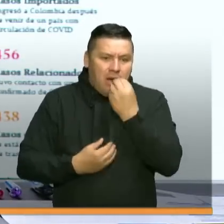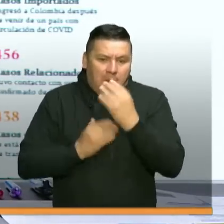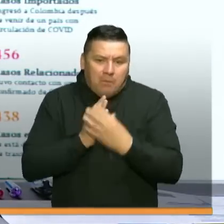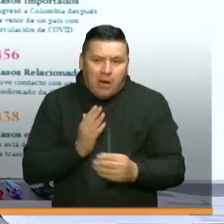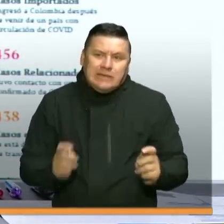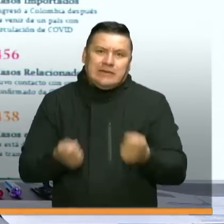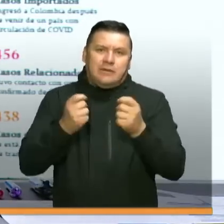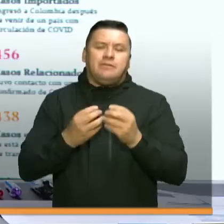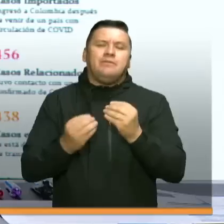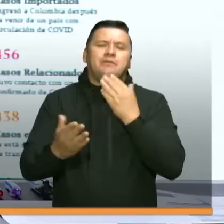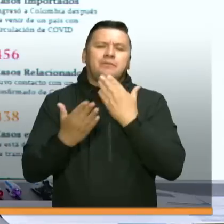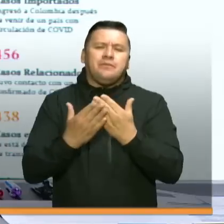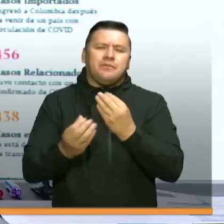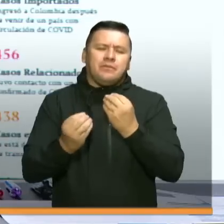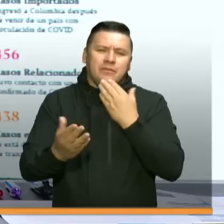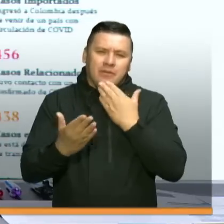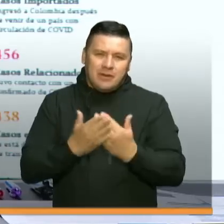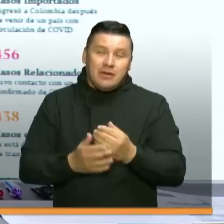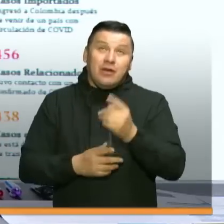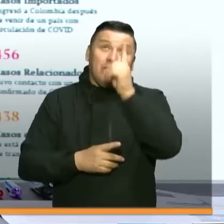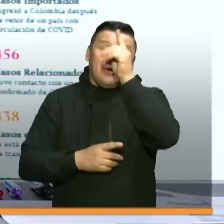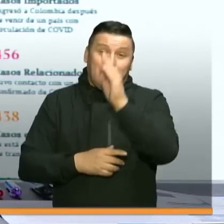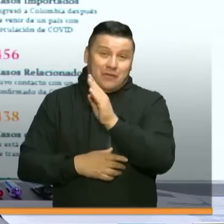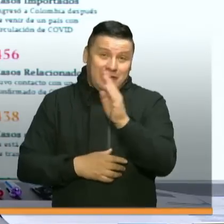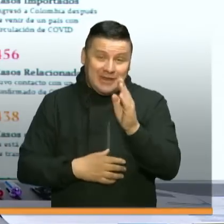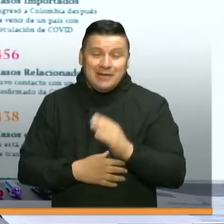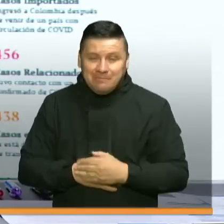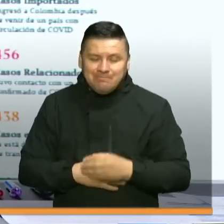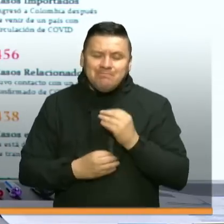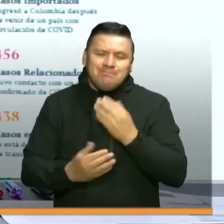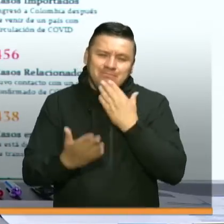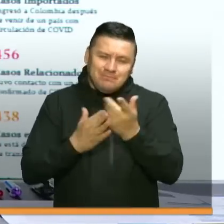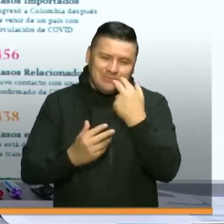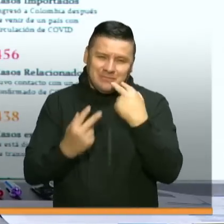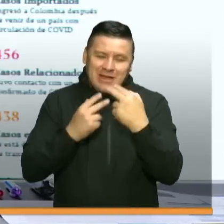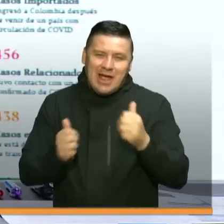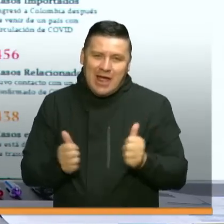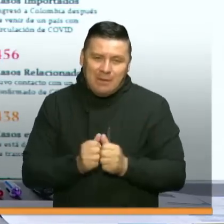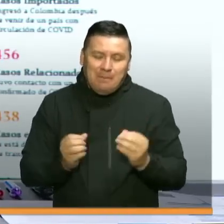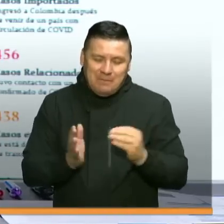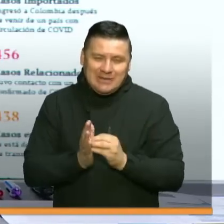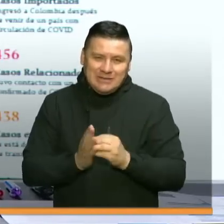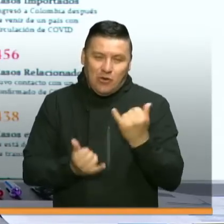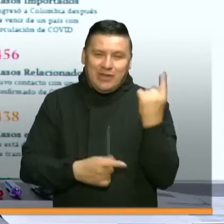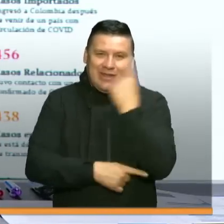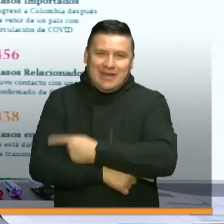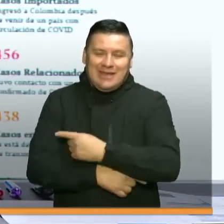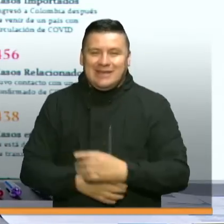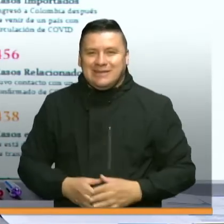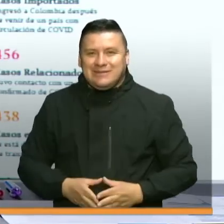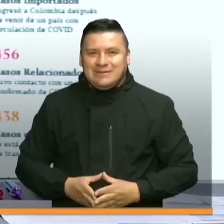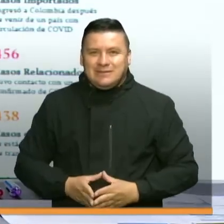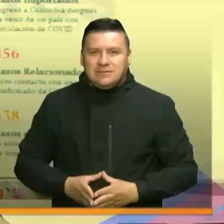la pobreza. Muchísimas, muchísimas gracias, que Dios los bendiga y les agradezco por acompañarnos una vez más el día de hoy.